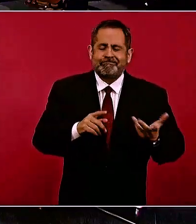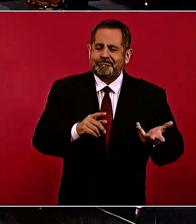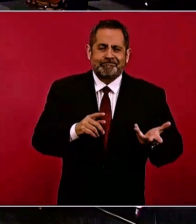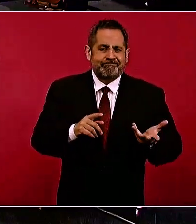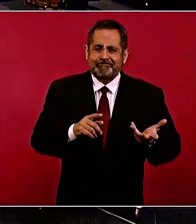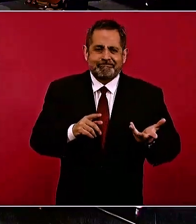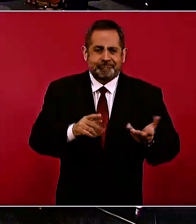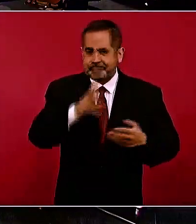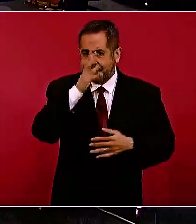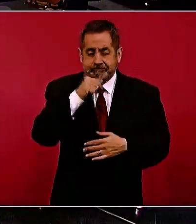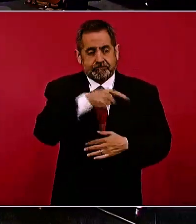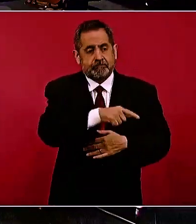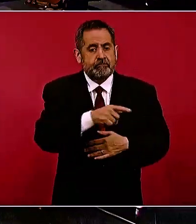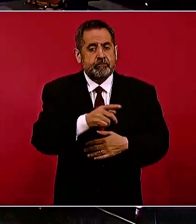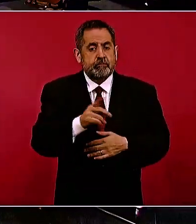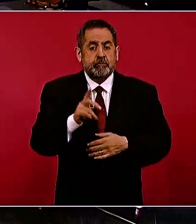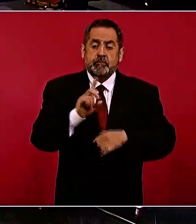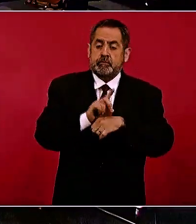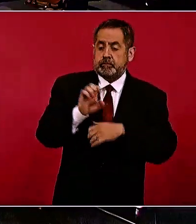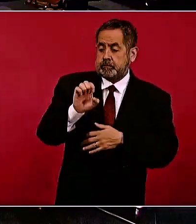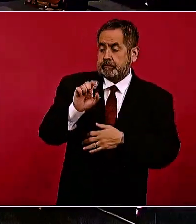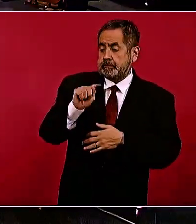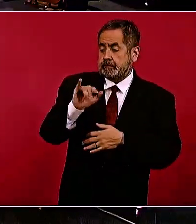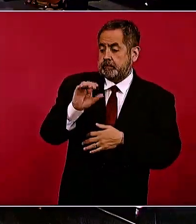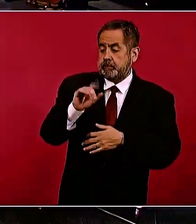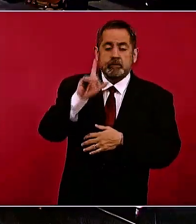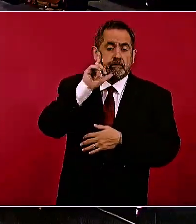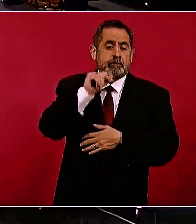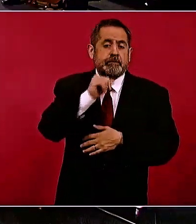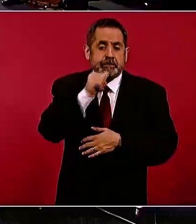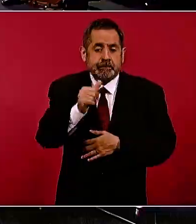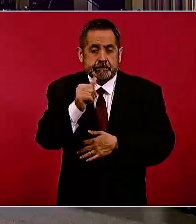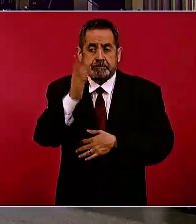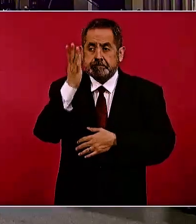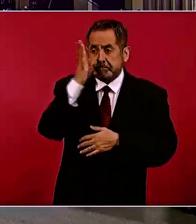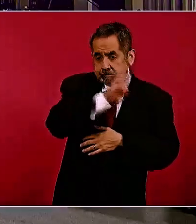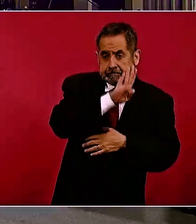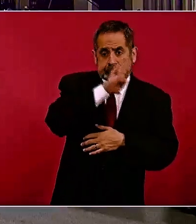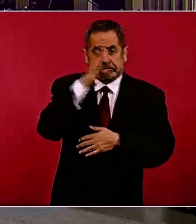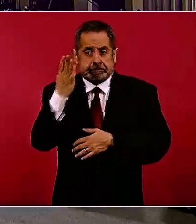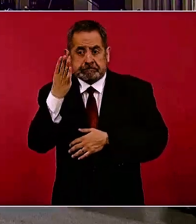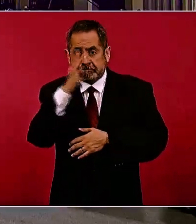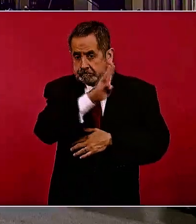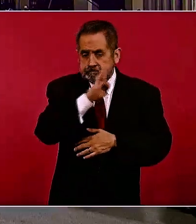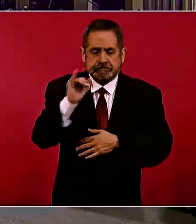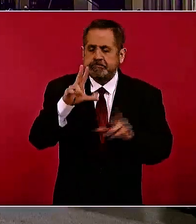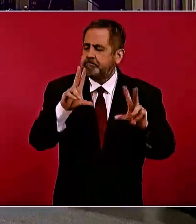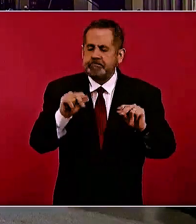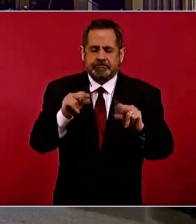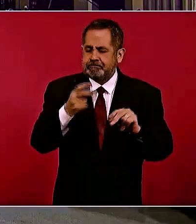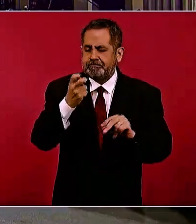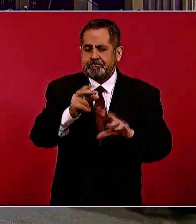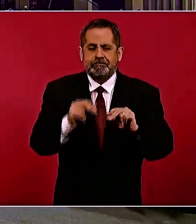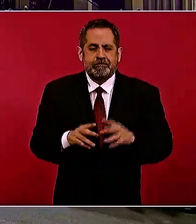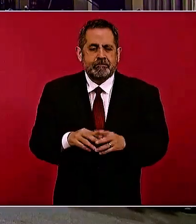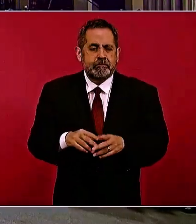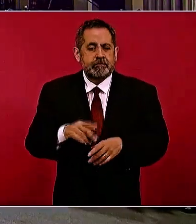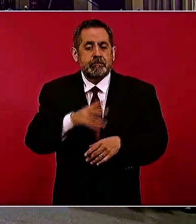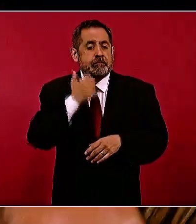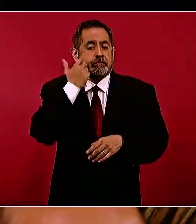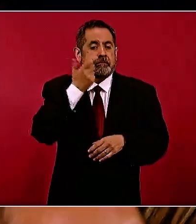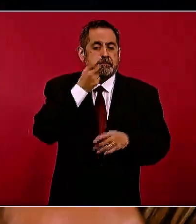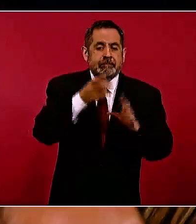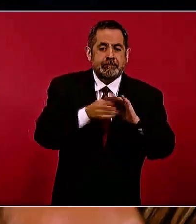posible que un día sea cético y al otro día no. A veces se piensa que la corrupción en el periodismo es sólo ese sobre amarillo que se